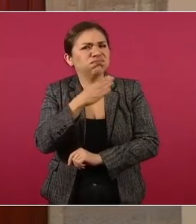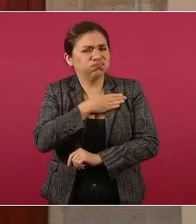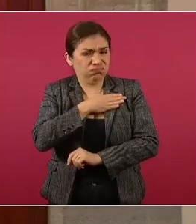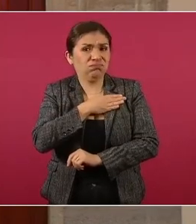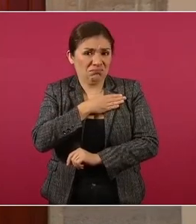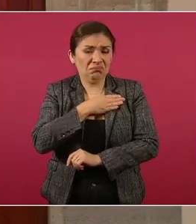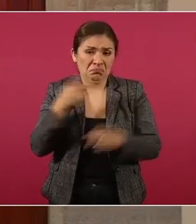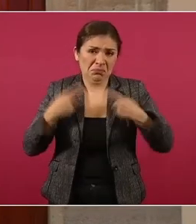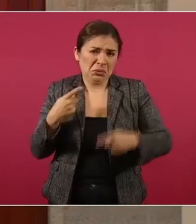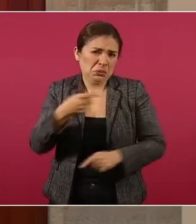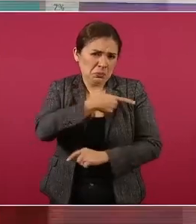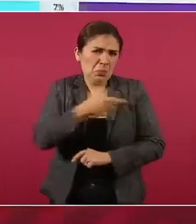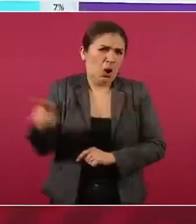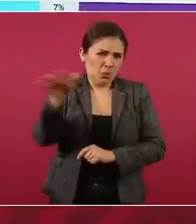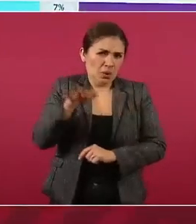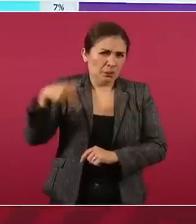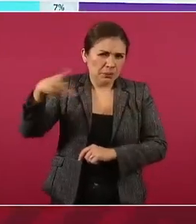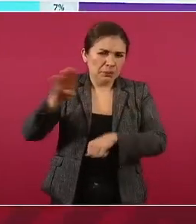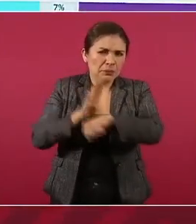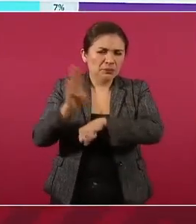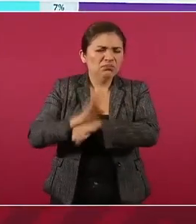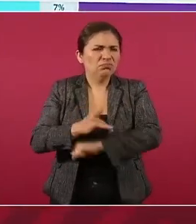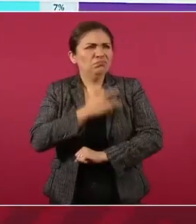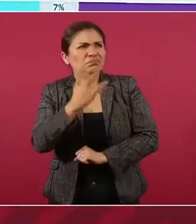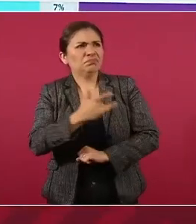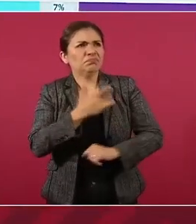que supo